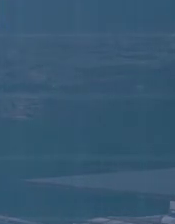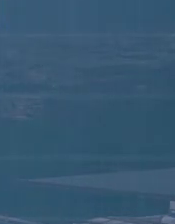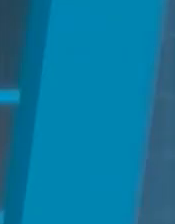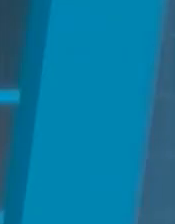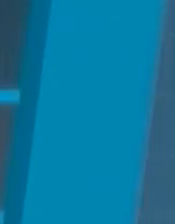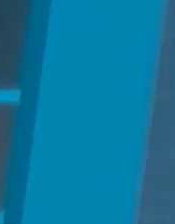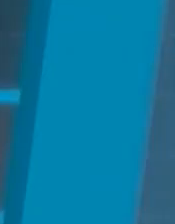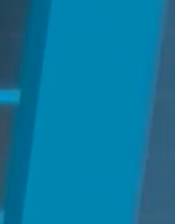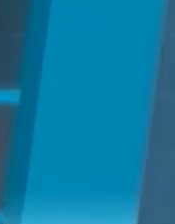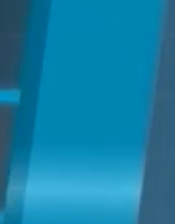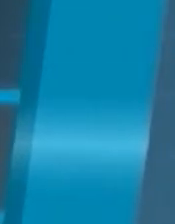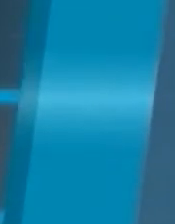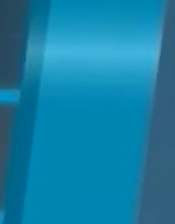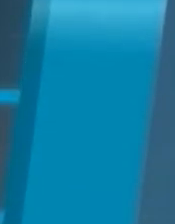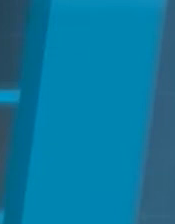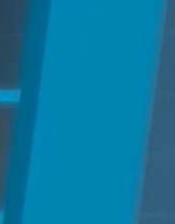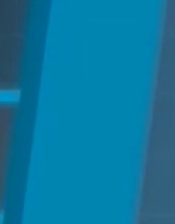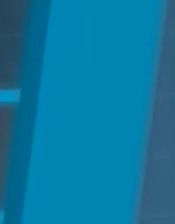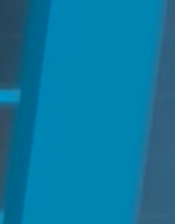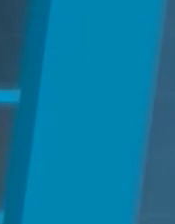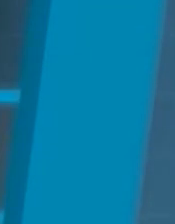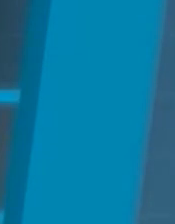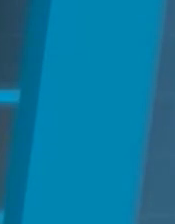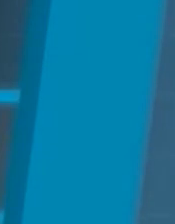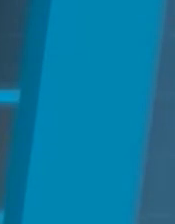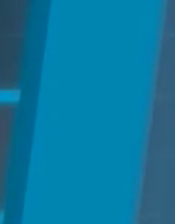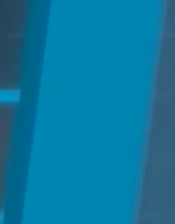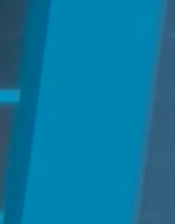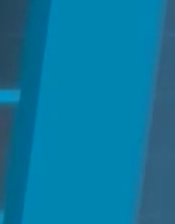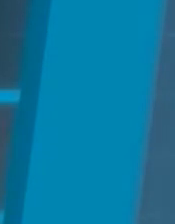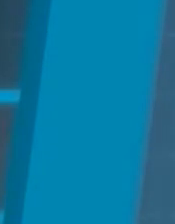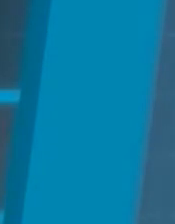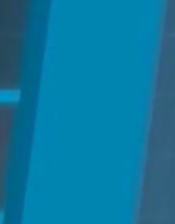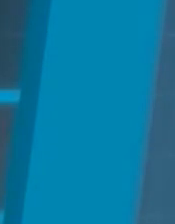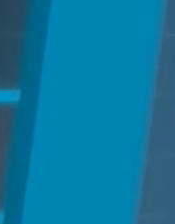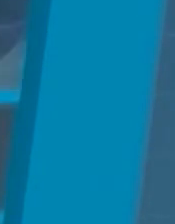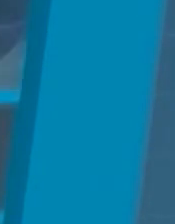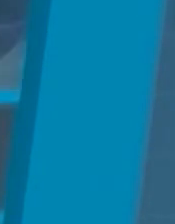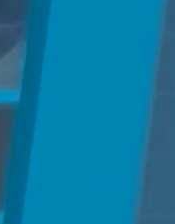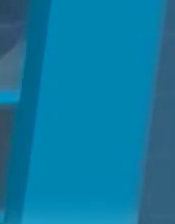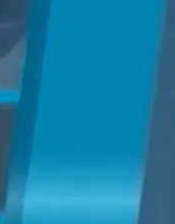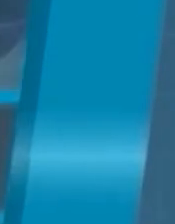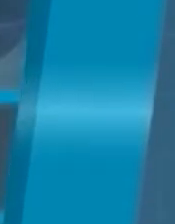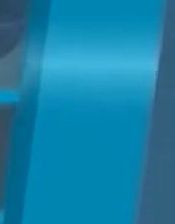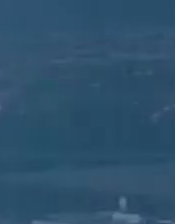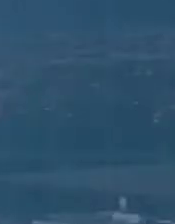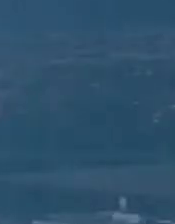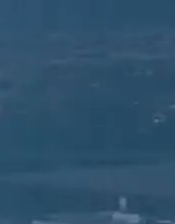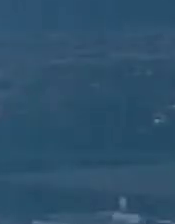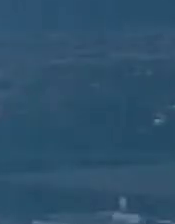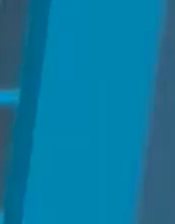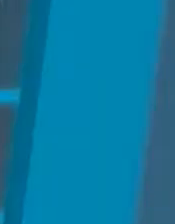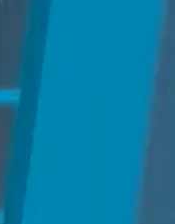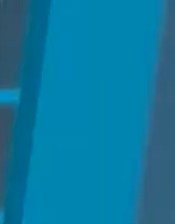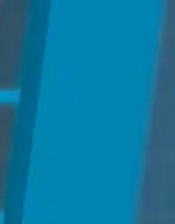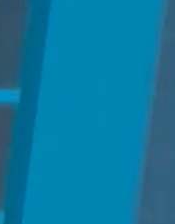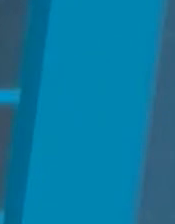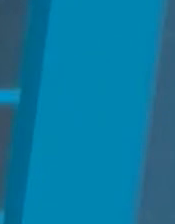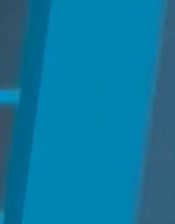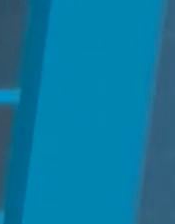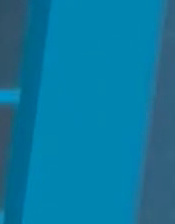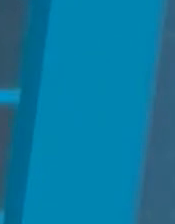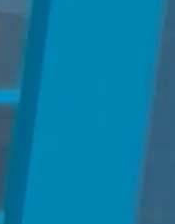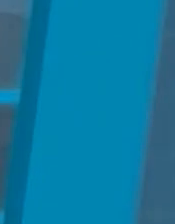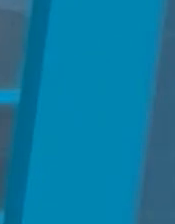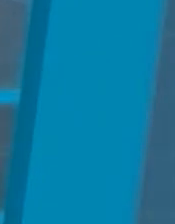En SM Noticias, conmemoran el Día Internacional de los Pueblos Indígenas. Aumenta